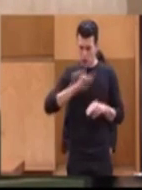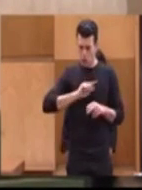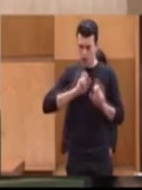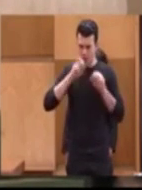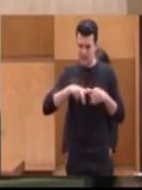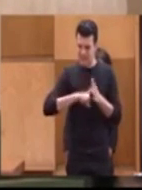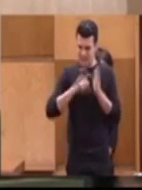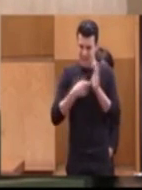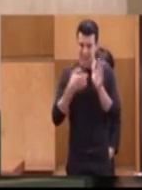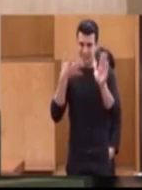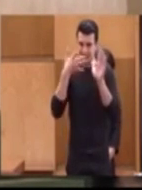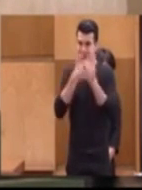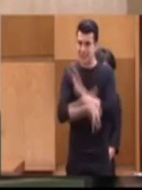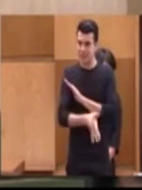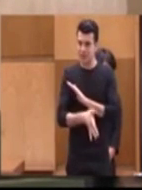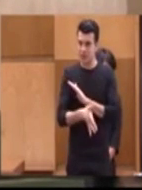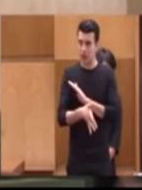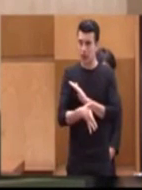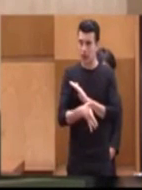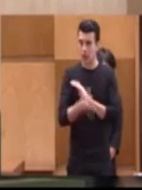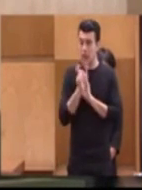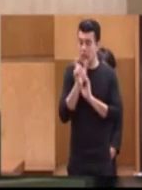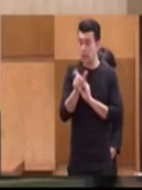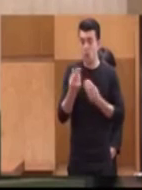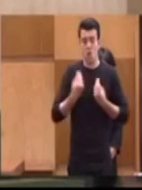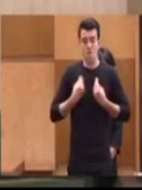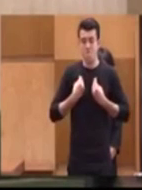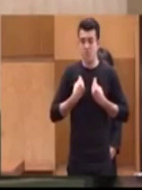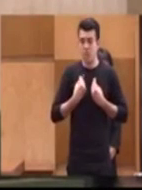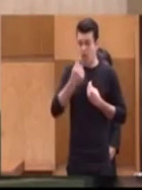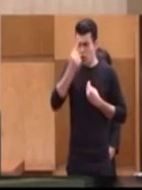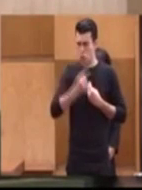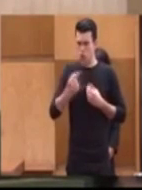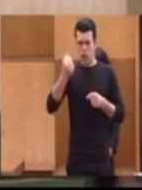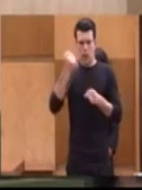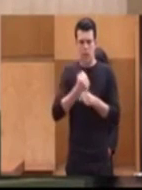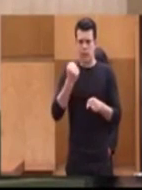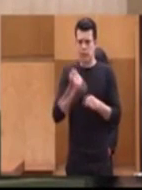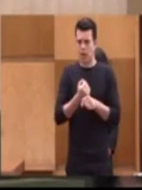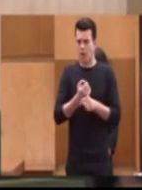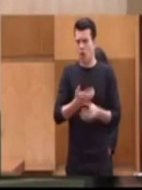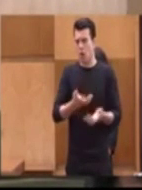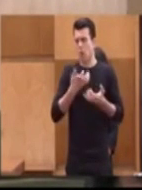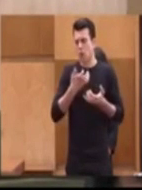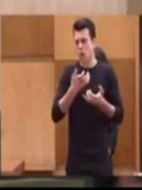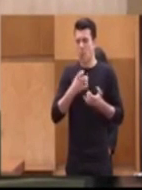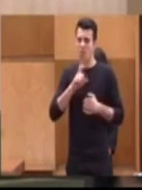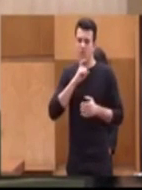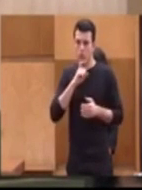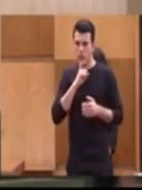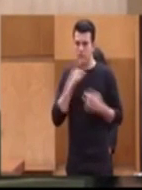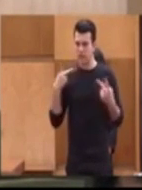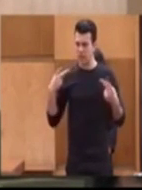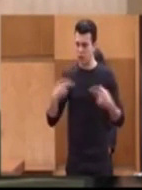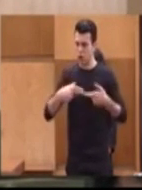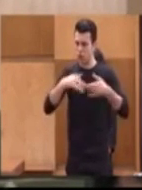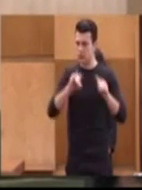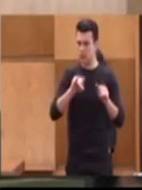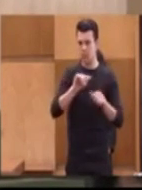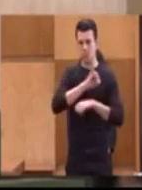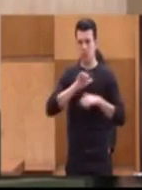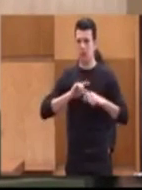significa una agresión para el término de una vida llena de trabajos, gozos y obstáculos. Ni recortes ni